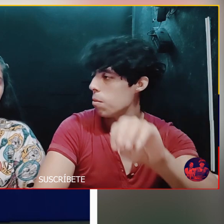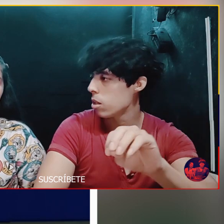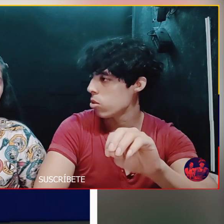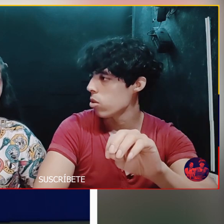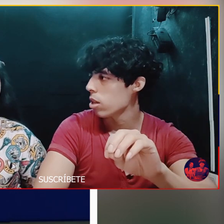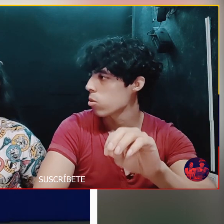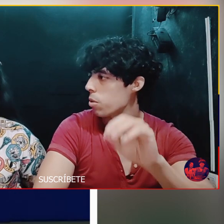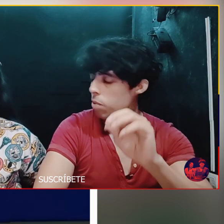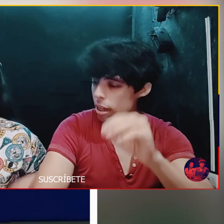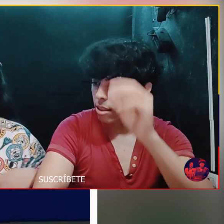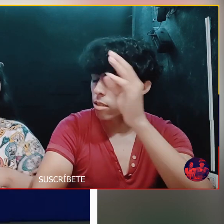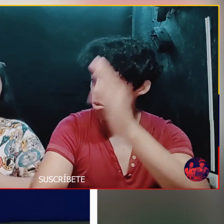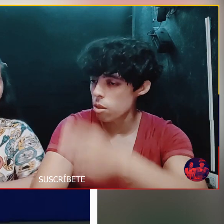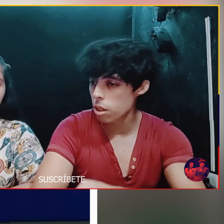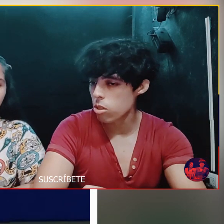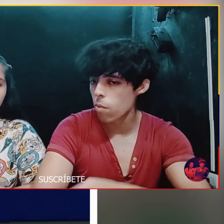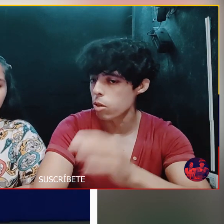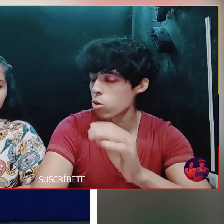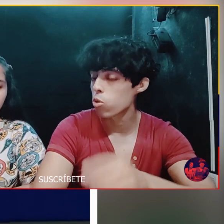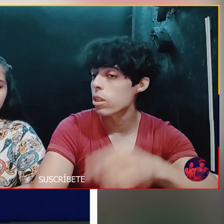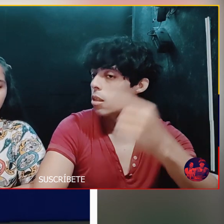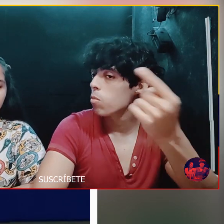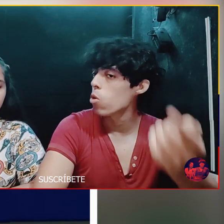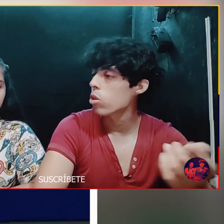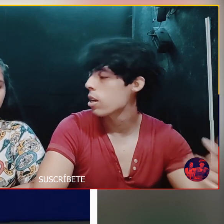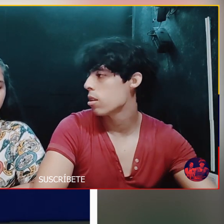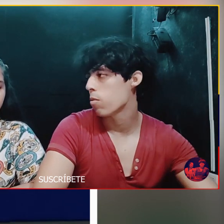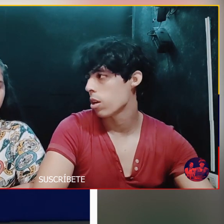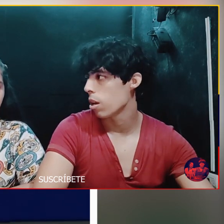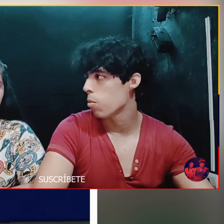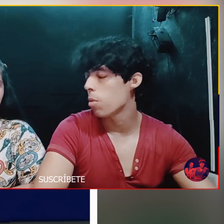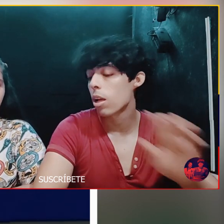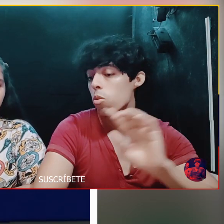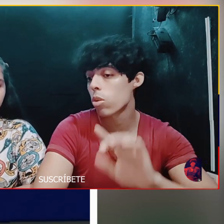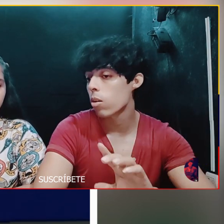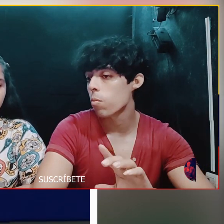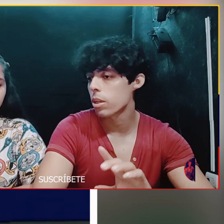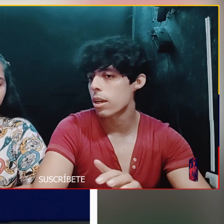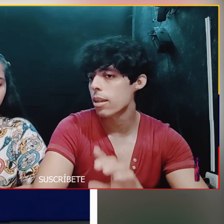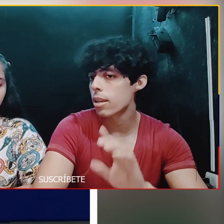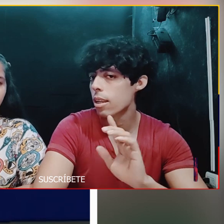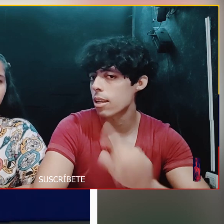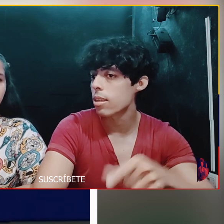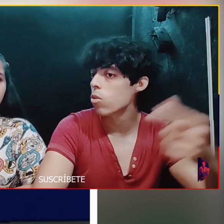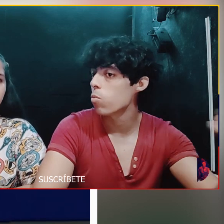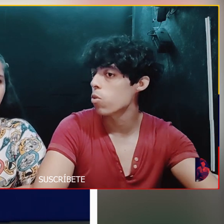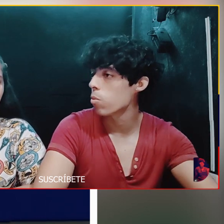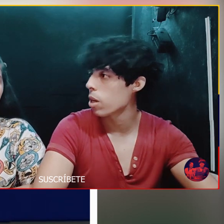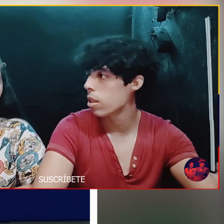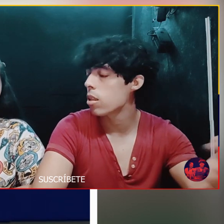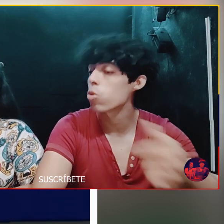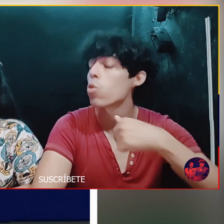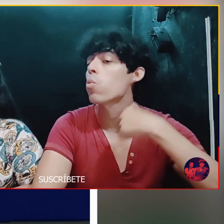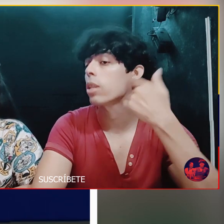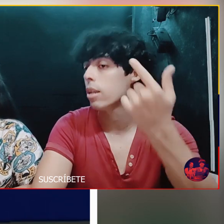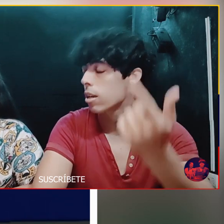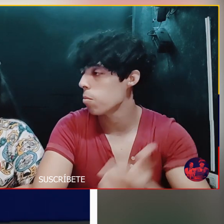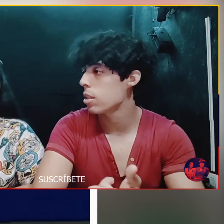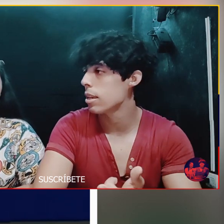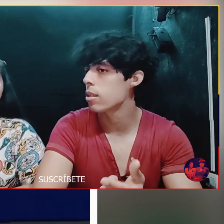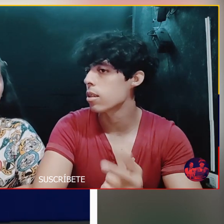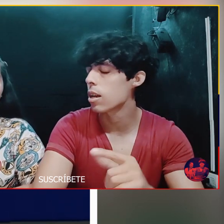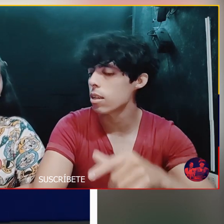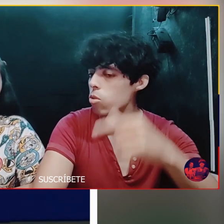esté encargado De la inversión de esto Pero mire Tanto se invirtió Pero nosotros tenemos Otra cifra Hemos hablado con la compañía Y en realidad Se ha ido mucho más dinero Nos